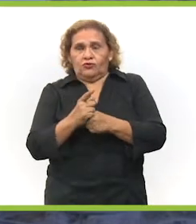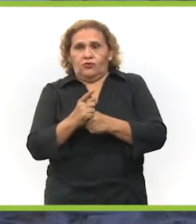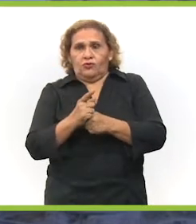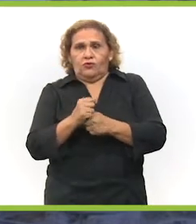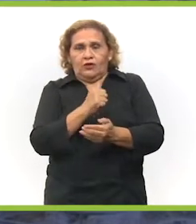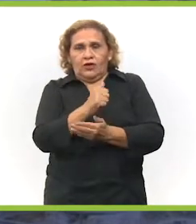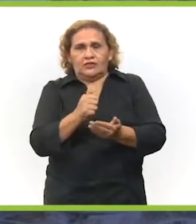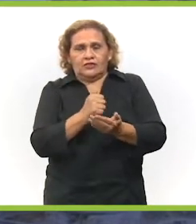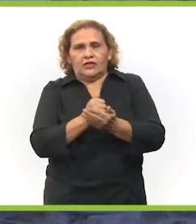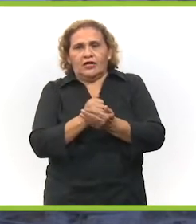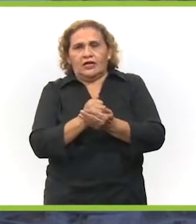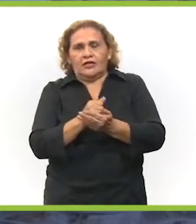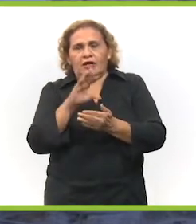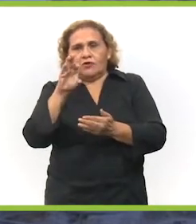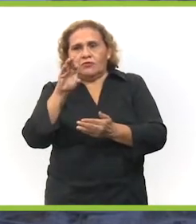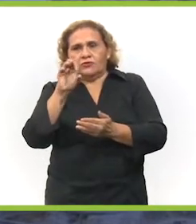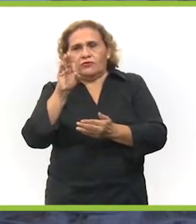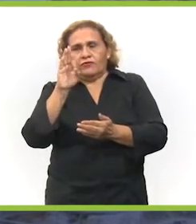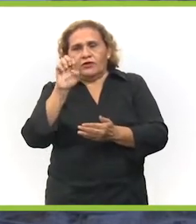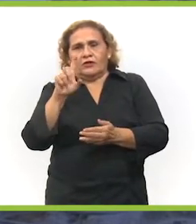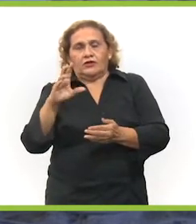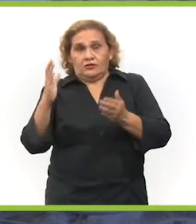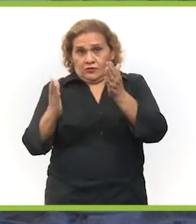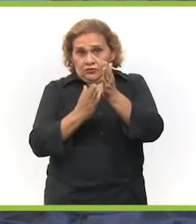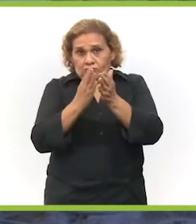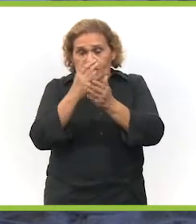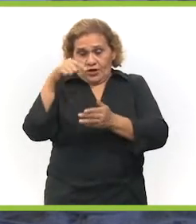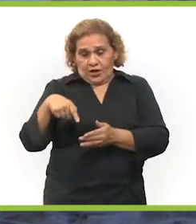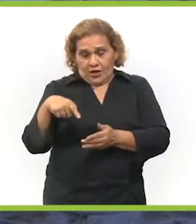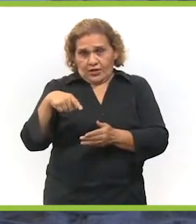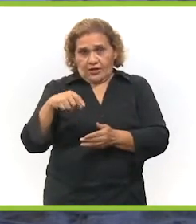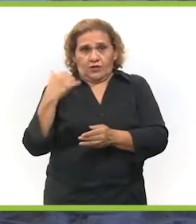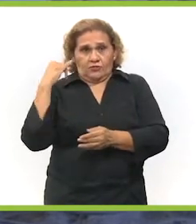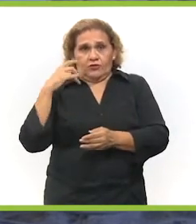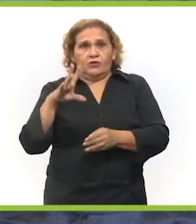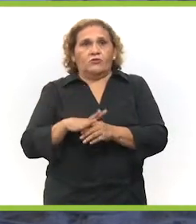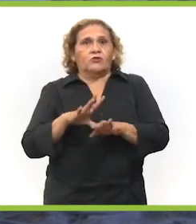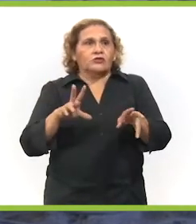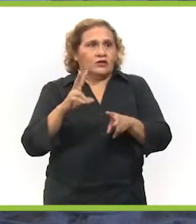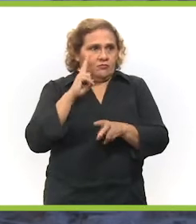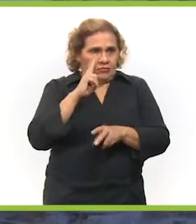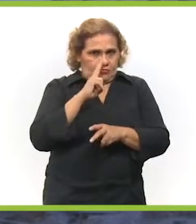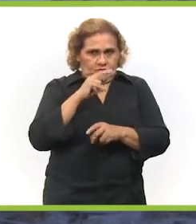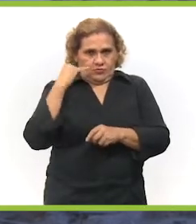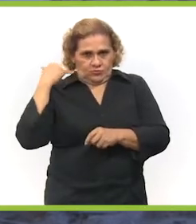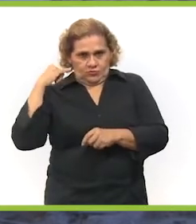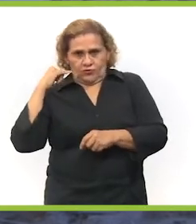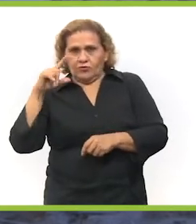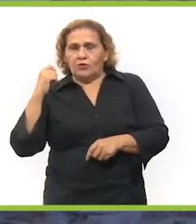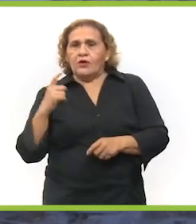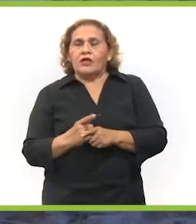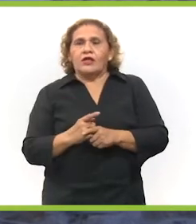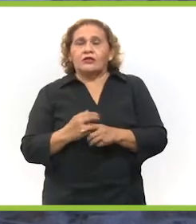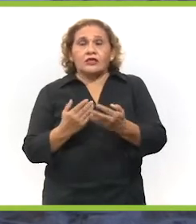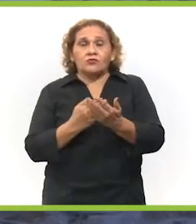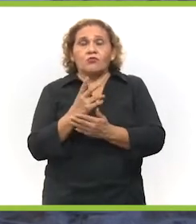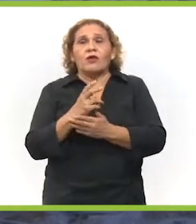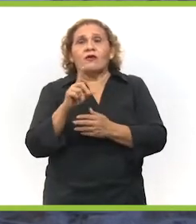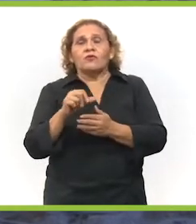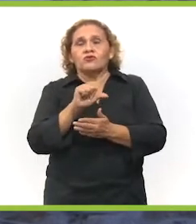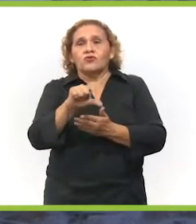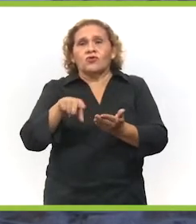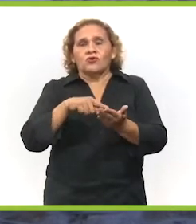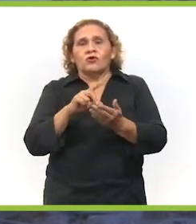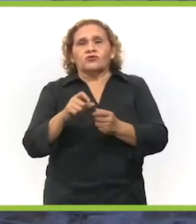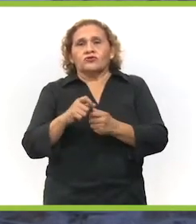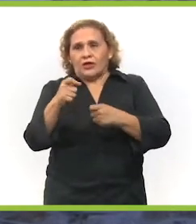anunciadas, gobernador, son las centrales de la Comisión Federal de Electricidad, que se construirán aquí en Yucatán, y como nos consta ya a todos los yucatecos,